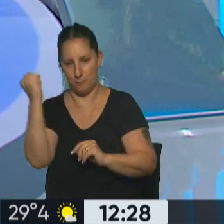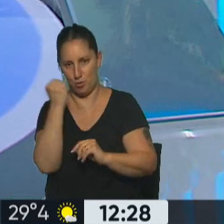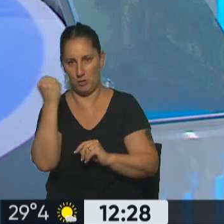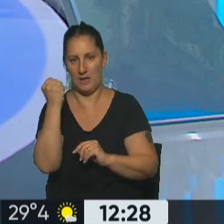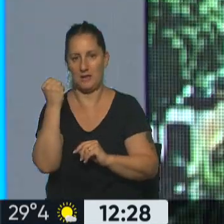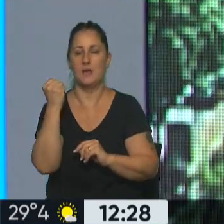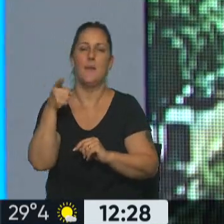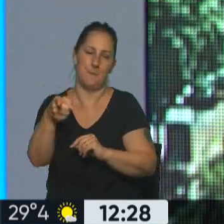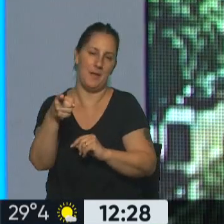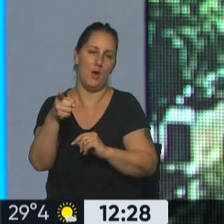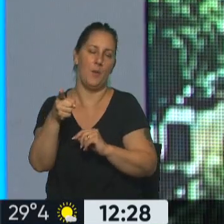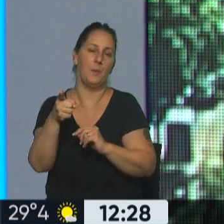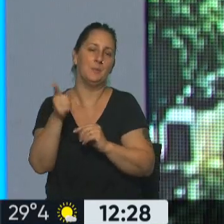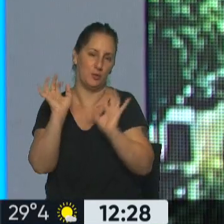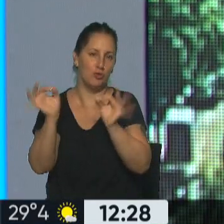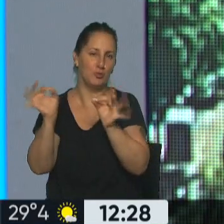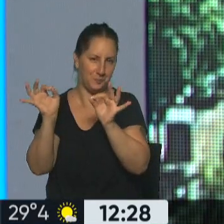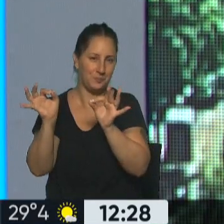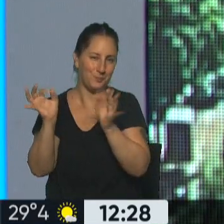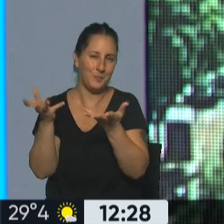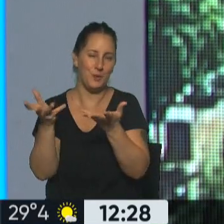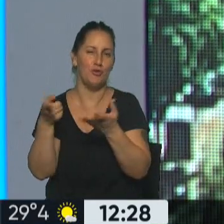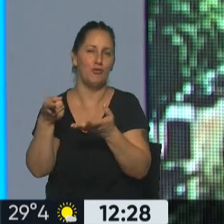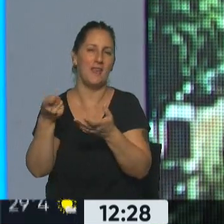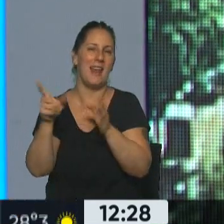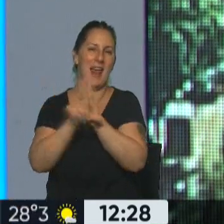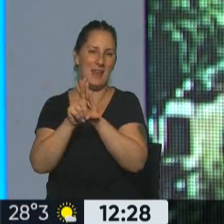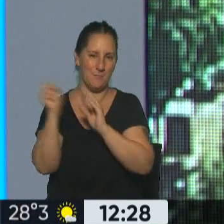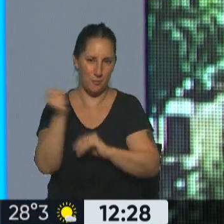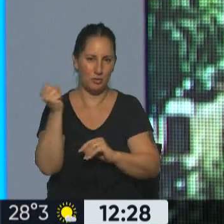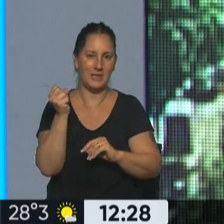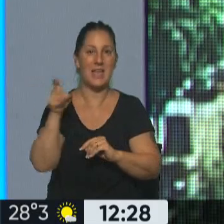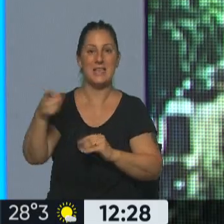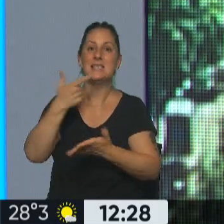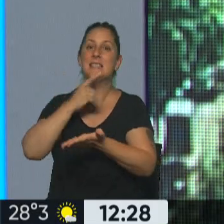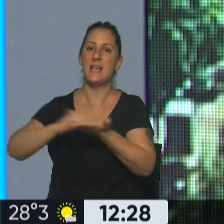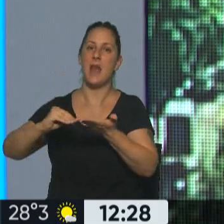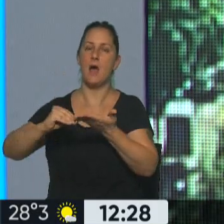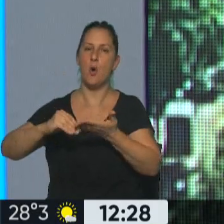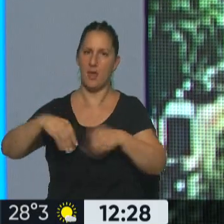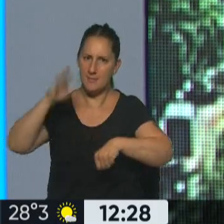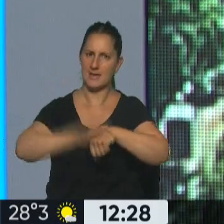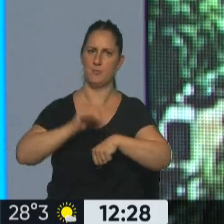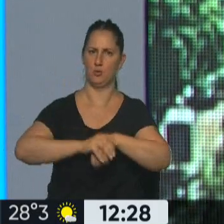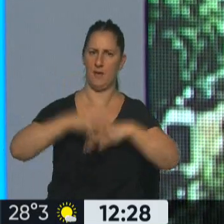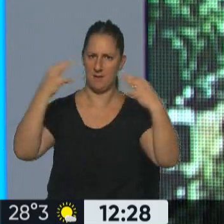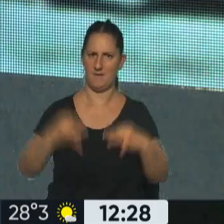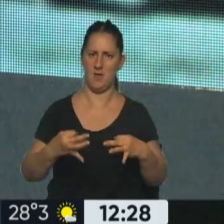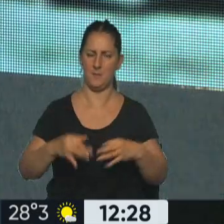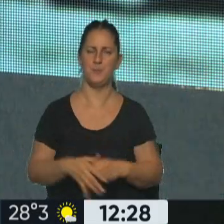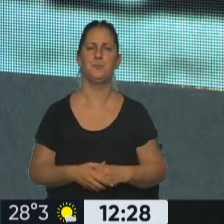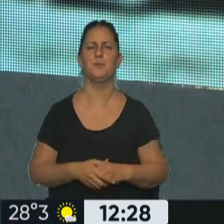en menores de 35 años, lo estoy diciendo con ironía, ¿no? Bien. Me parece que ahí los senadores se tienen que poner los pantalones de verdad. Axel, a ver,